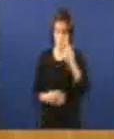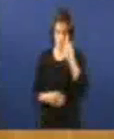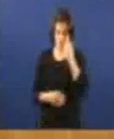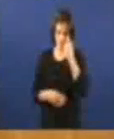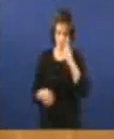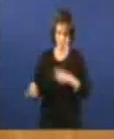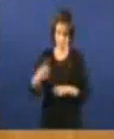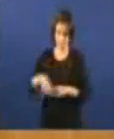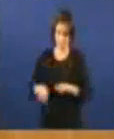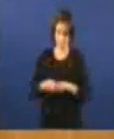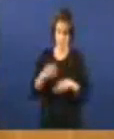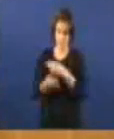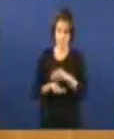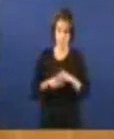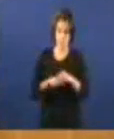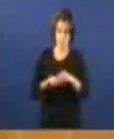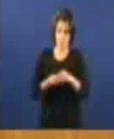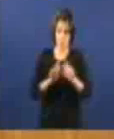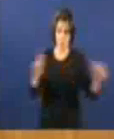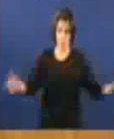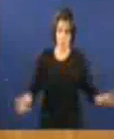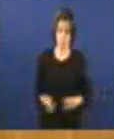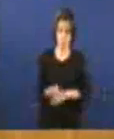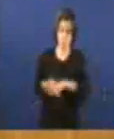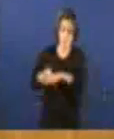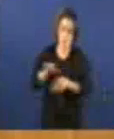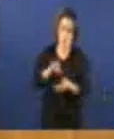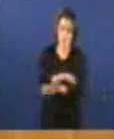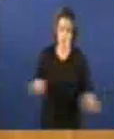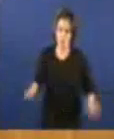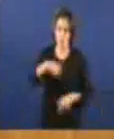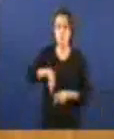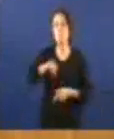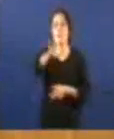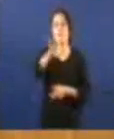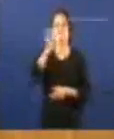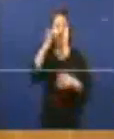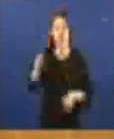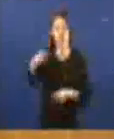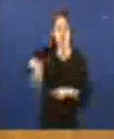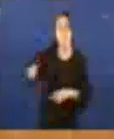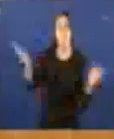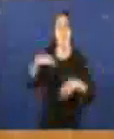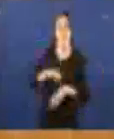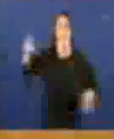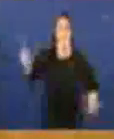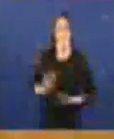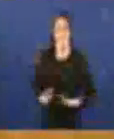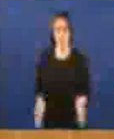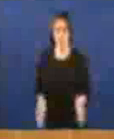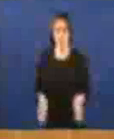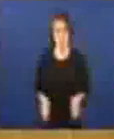Vostedes que están cometendo unha atrocidade absoluta con a ciudadanía deste país, pero que vostedes carecen de sensibilidade. Menos ler as décimas